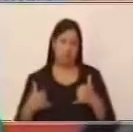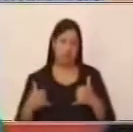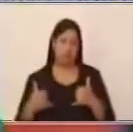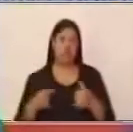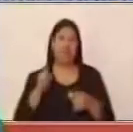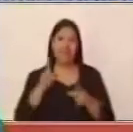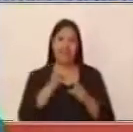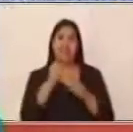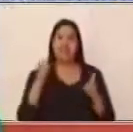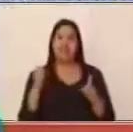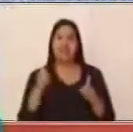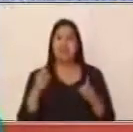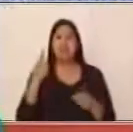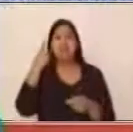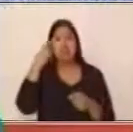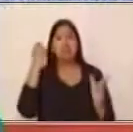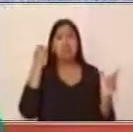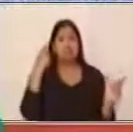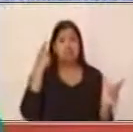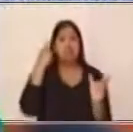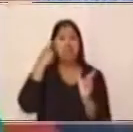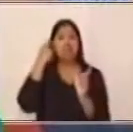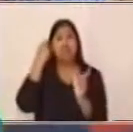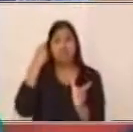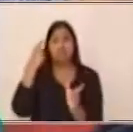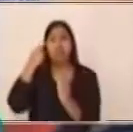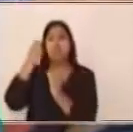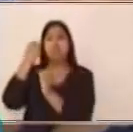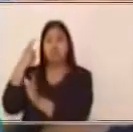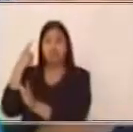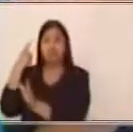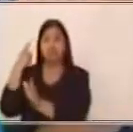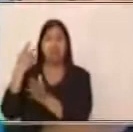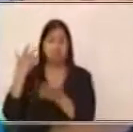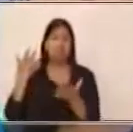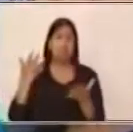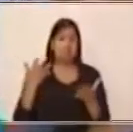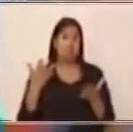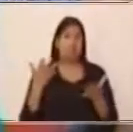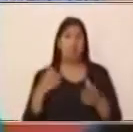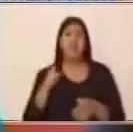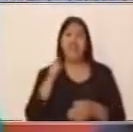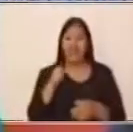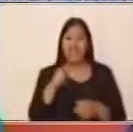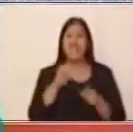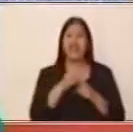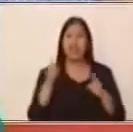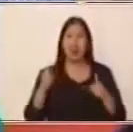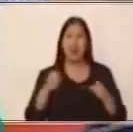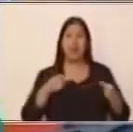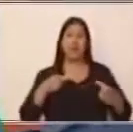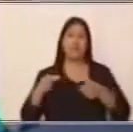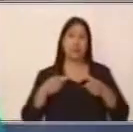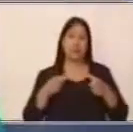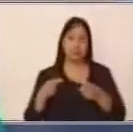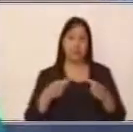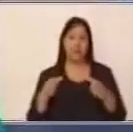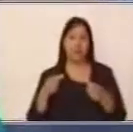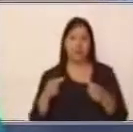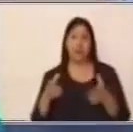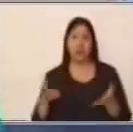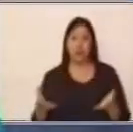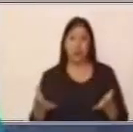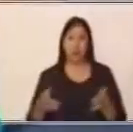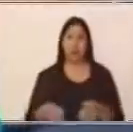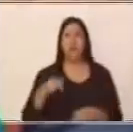oraciones no pierden sentido, por lo tanto, se les llama oraciones coordinadas, y en este momento, pues,